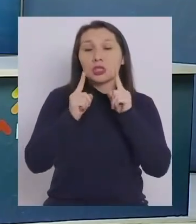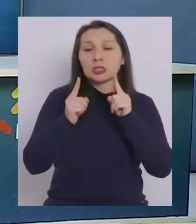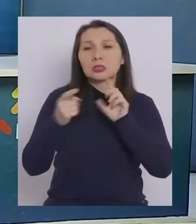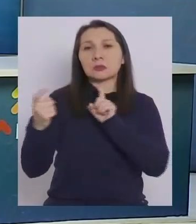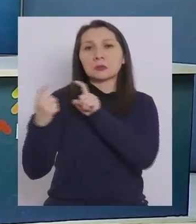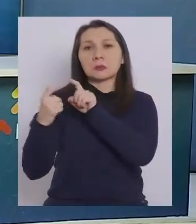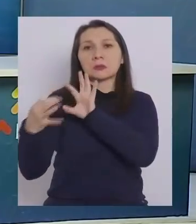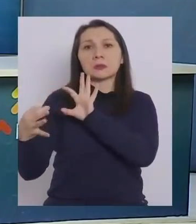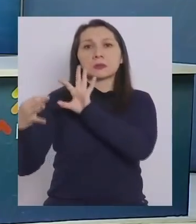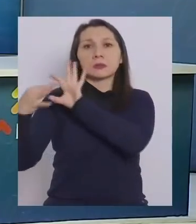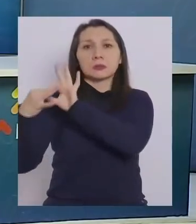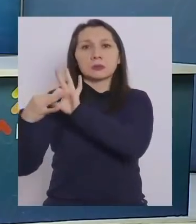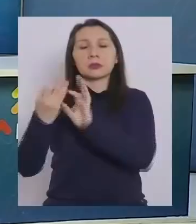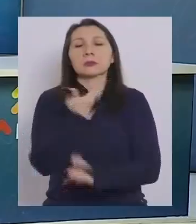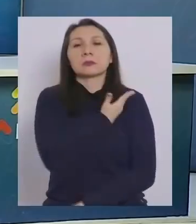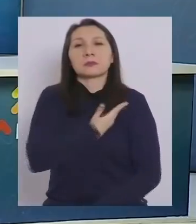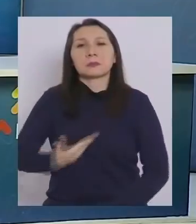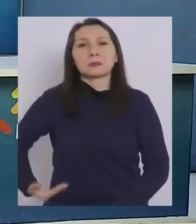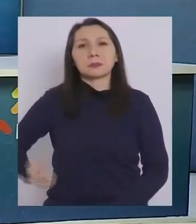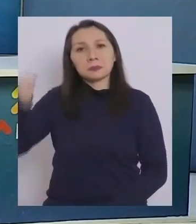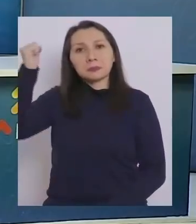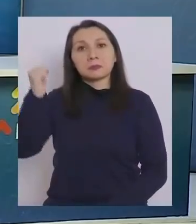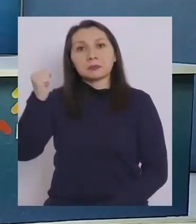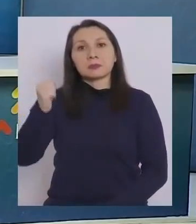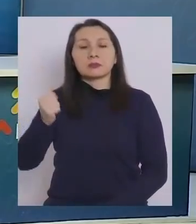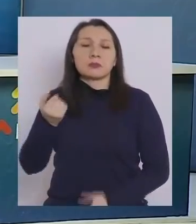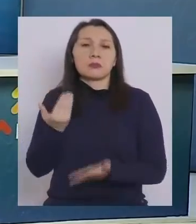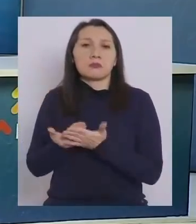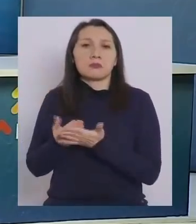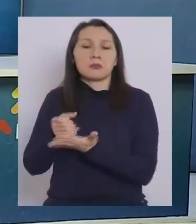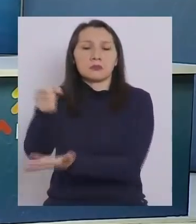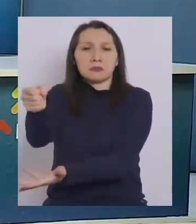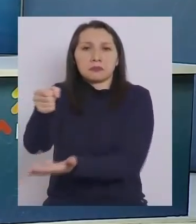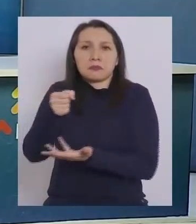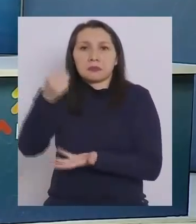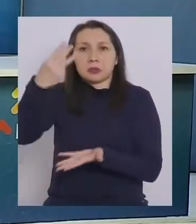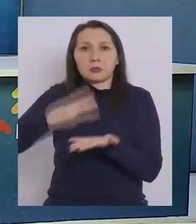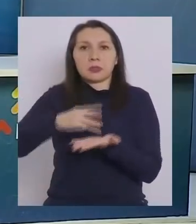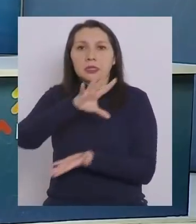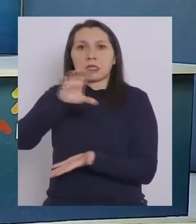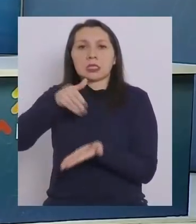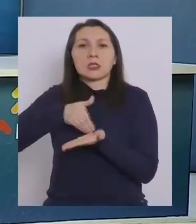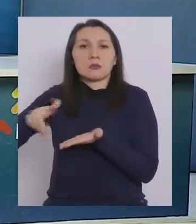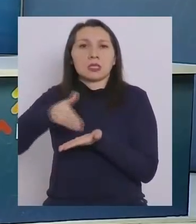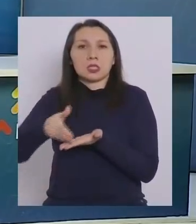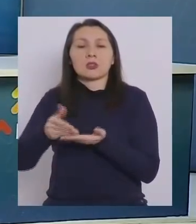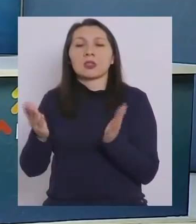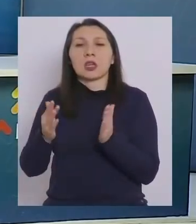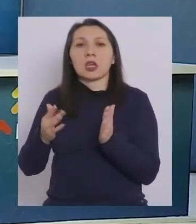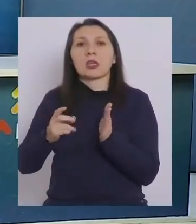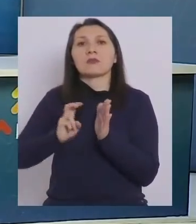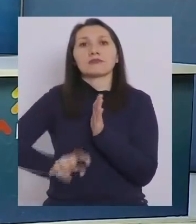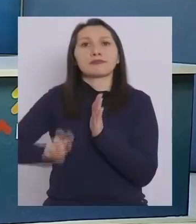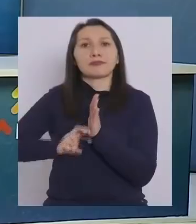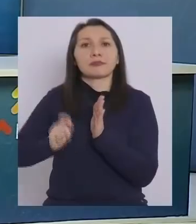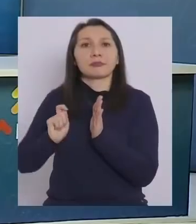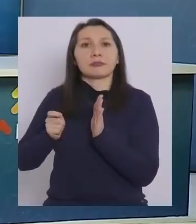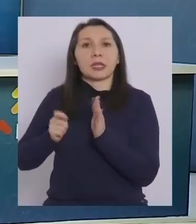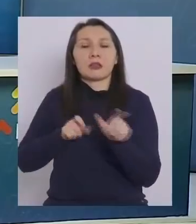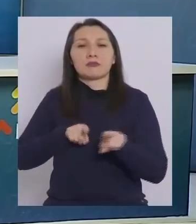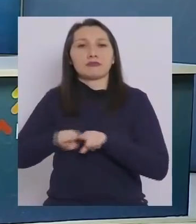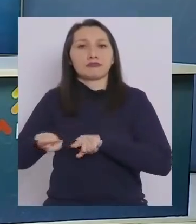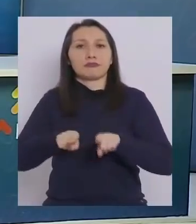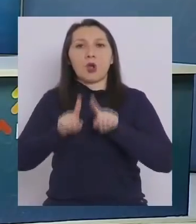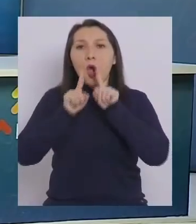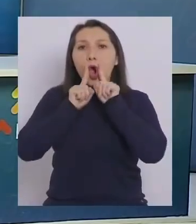vínculos primero con el presidente Sebastián Piñera y se habrían embolsado casi 3.500 millones de pesos a través de comisiones que cobran por la gestión